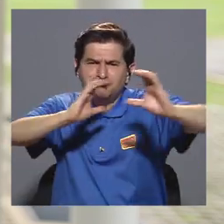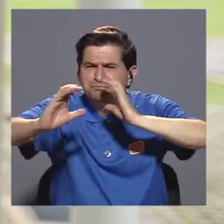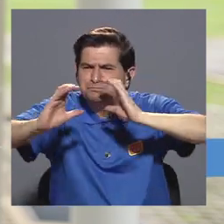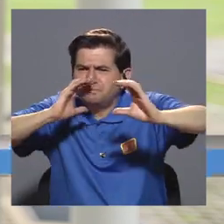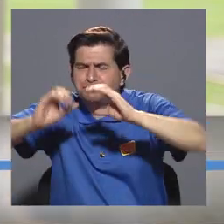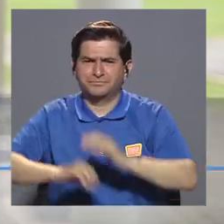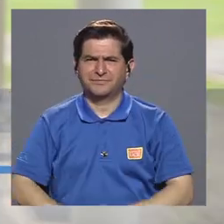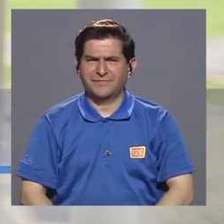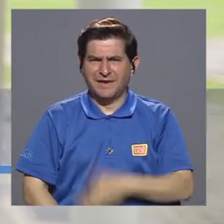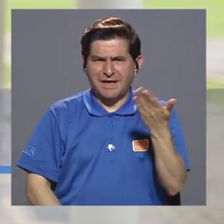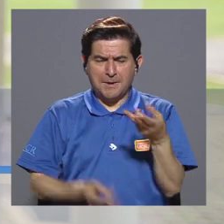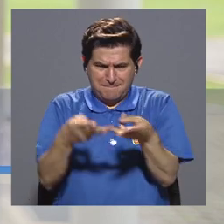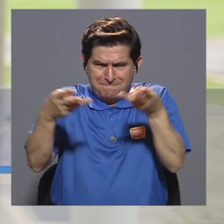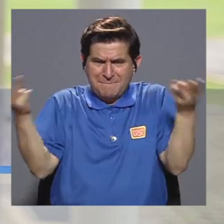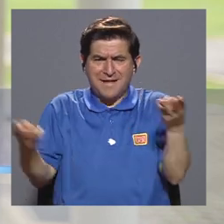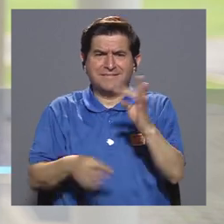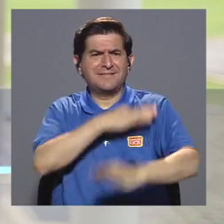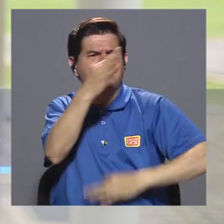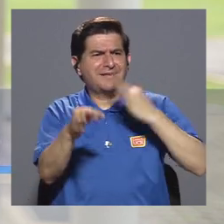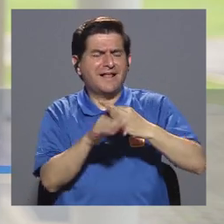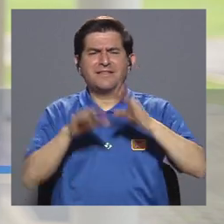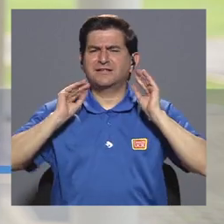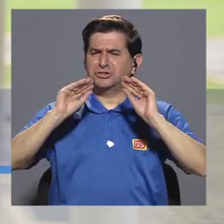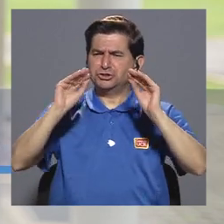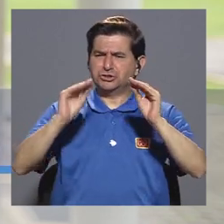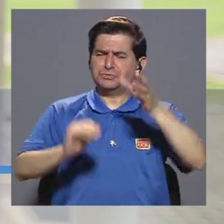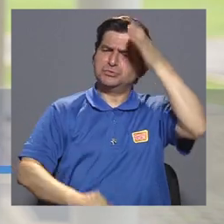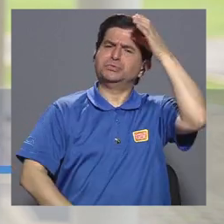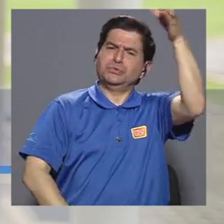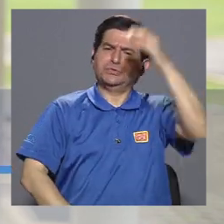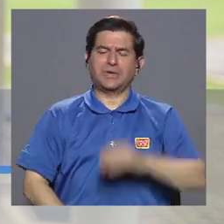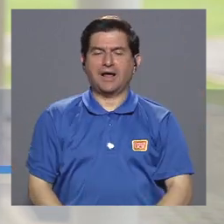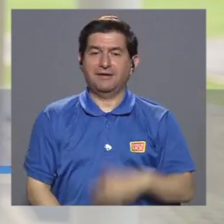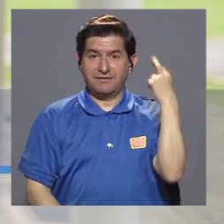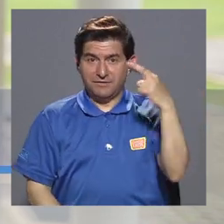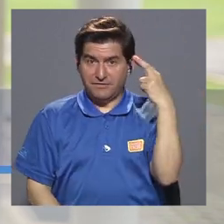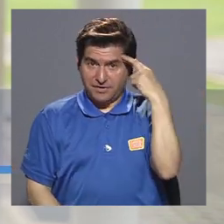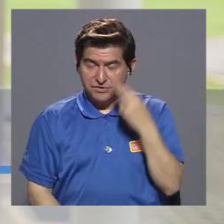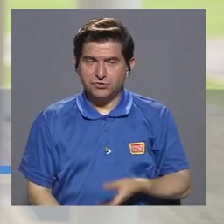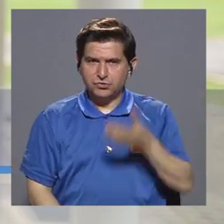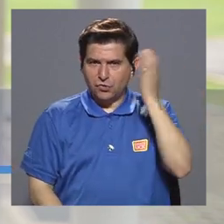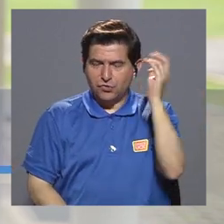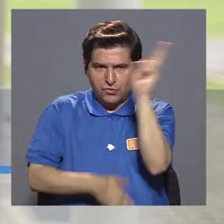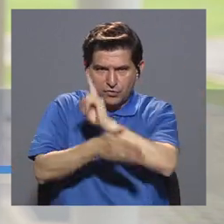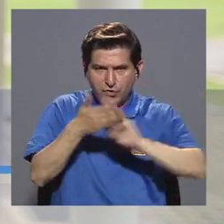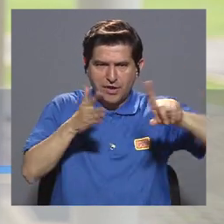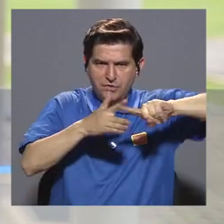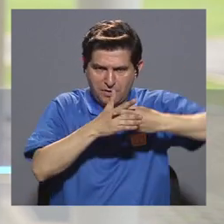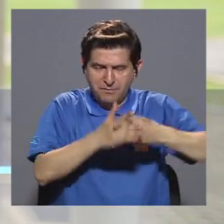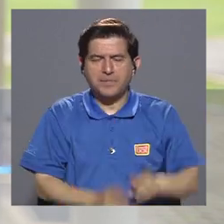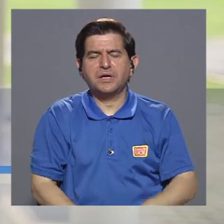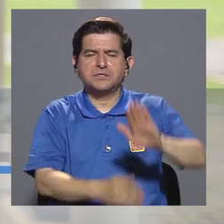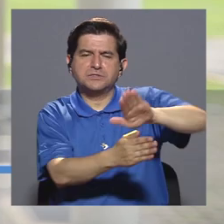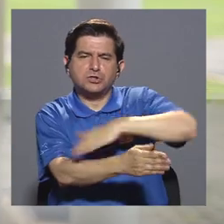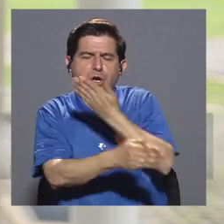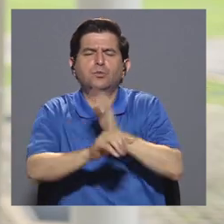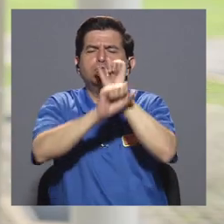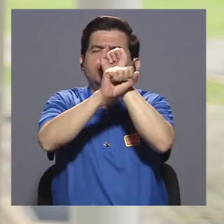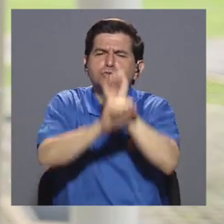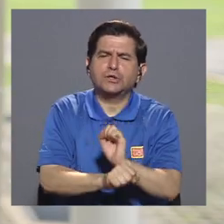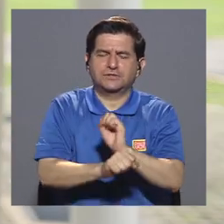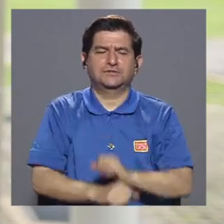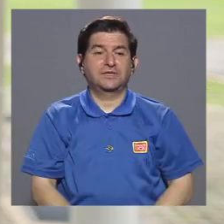transmitir un material de carácter académico y cultural. Y es por eso que la radio universitaria empieza dando música